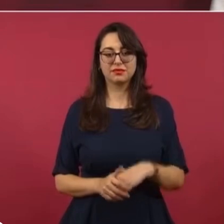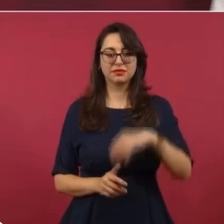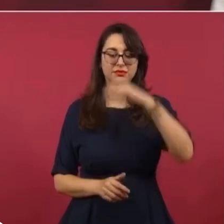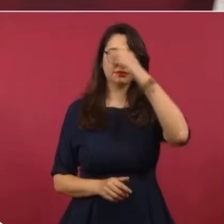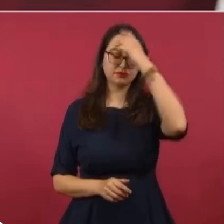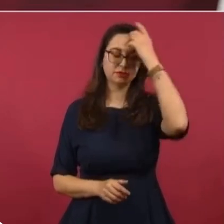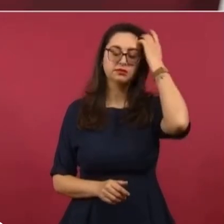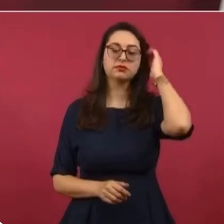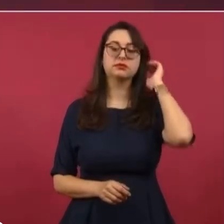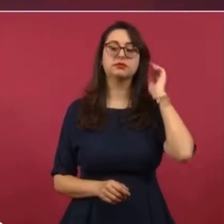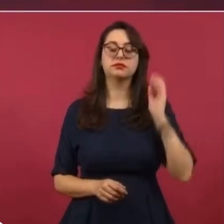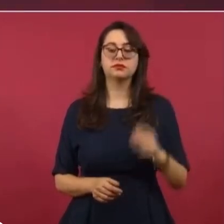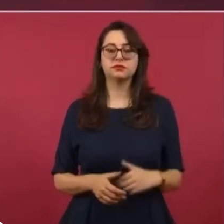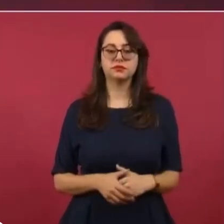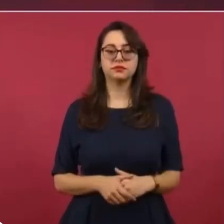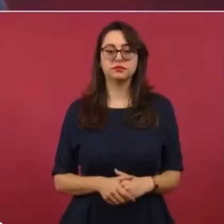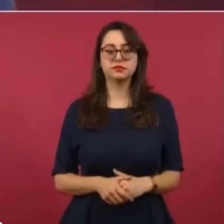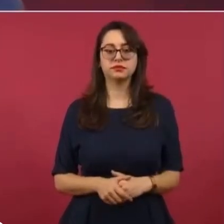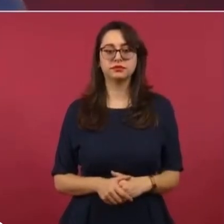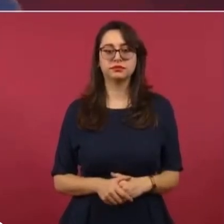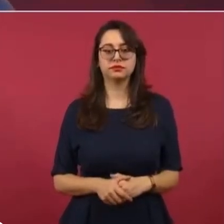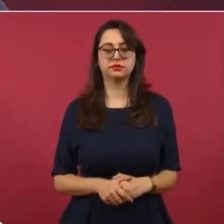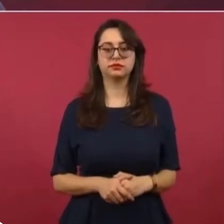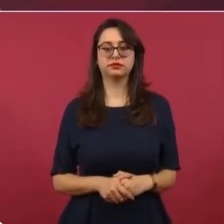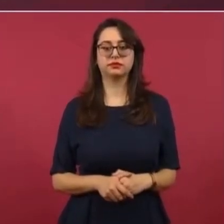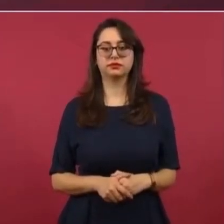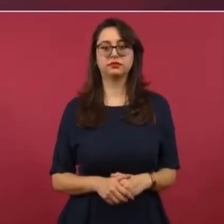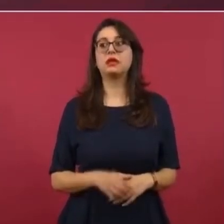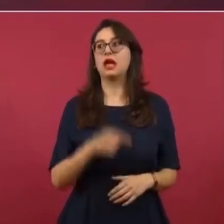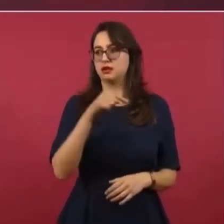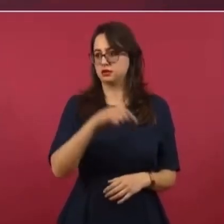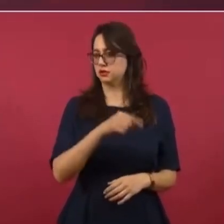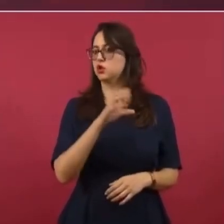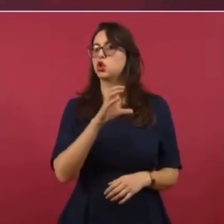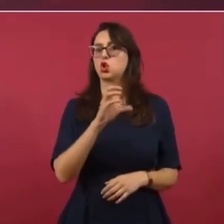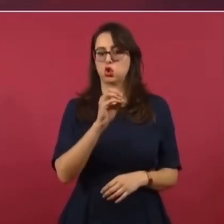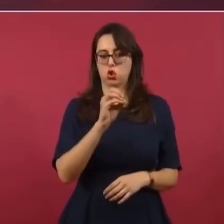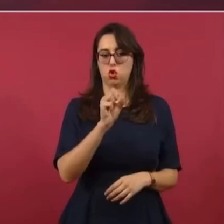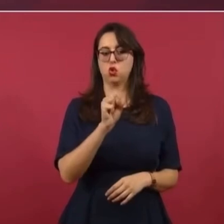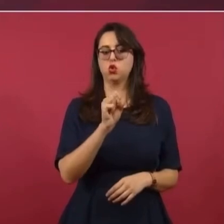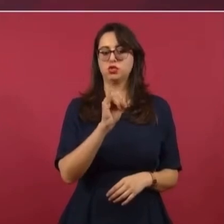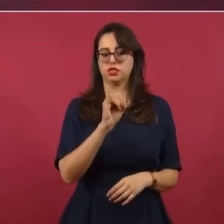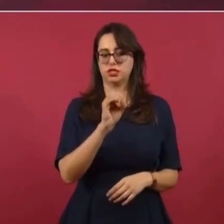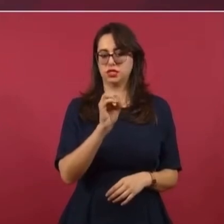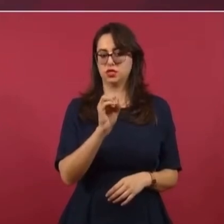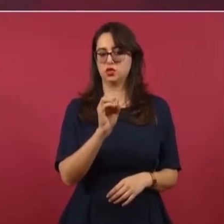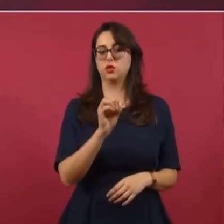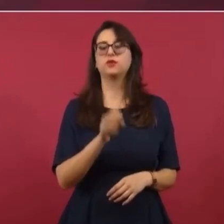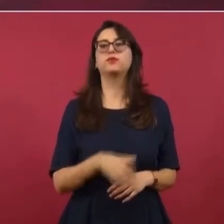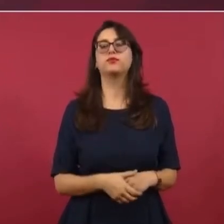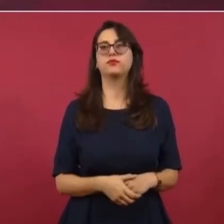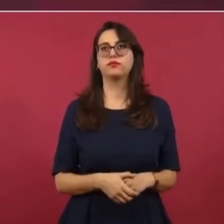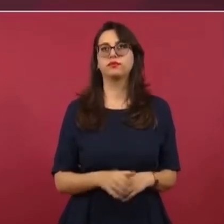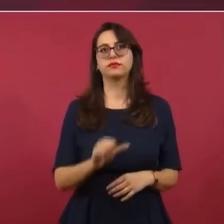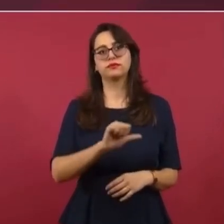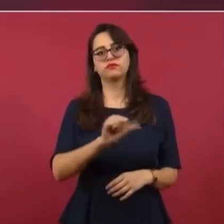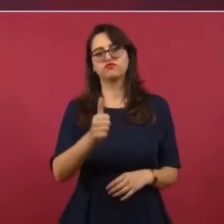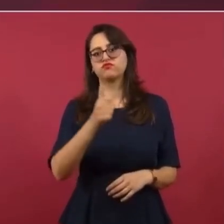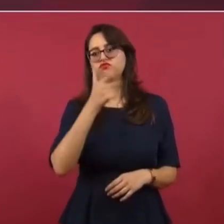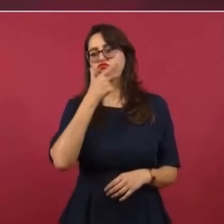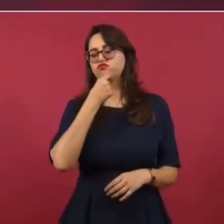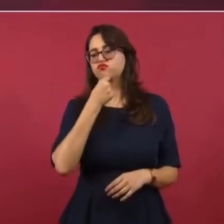Estaba en esa asociación, está Cosío, este otro señor que también